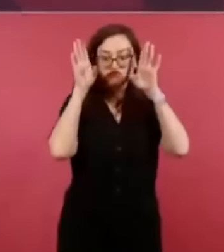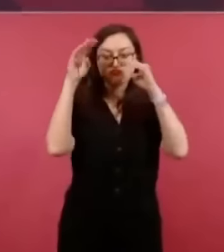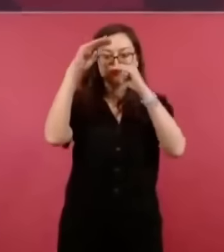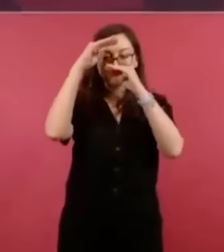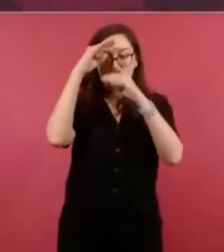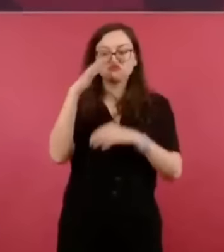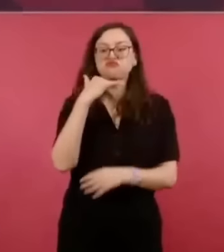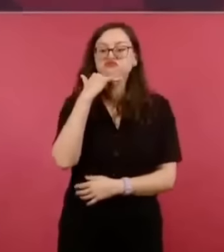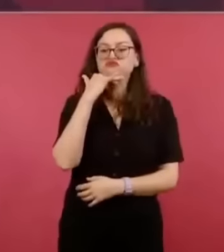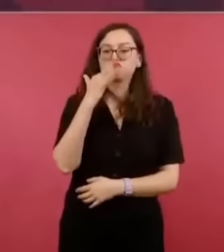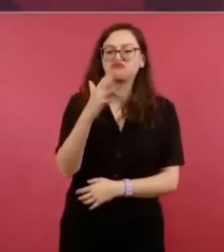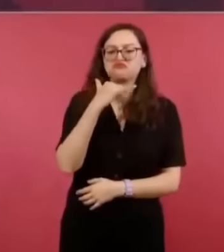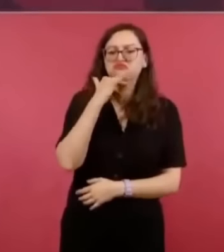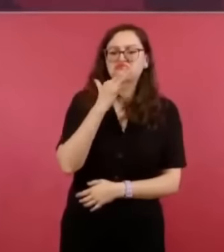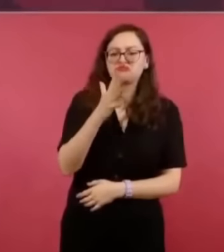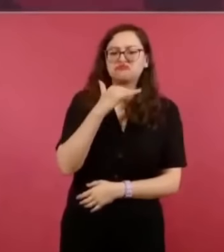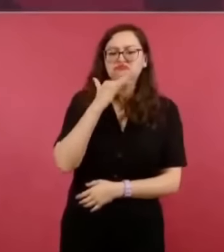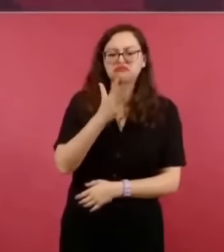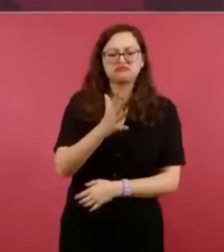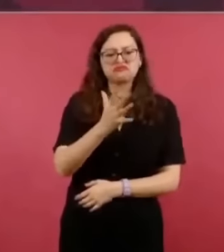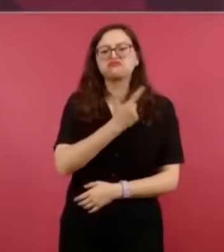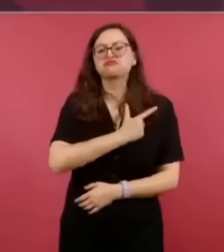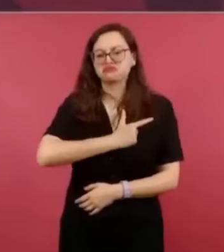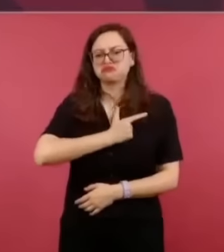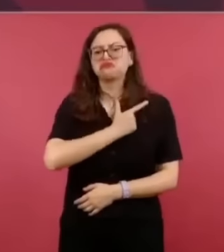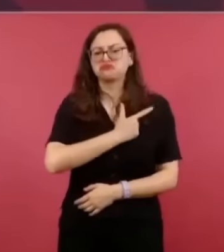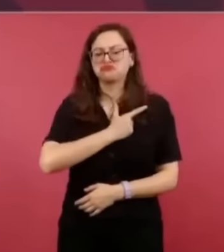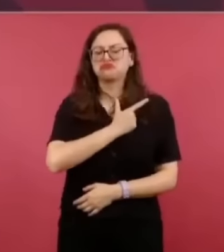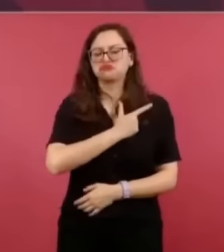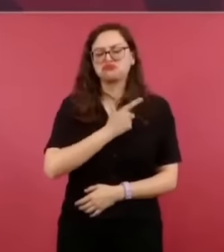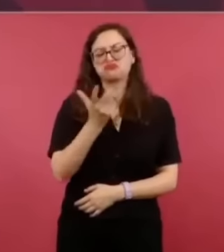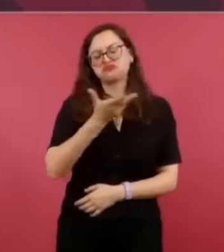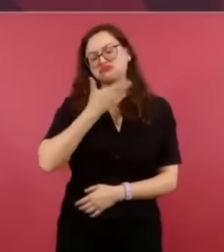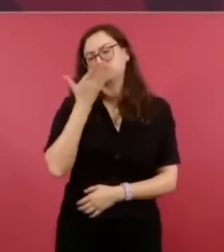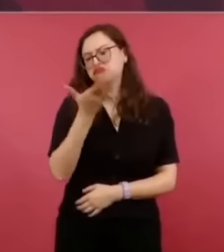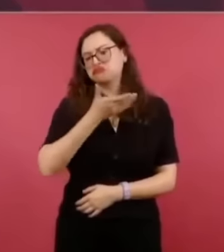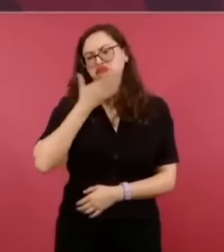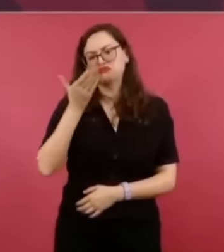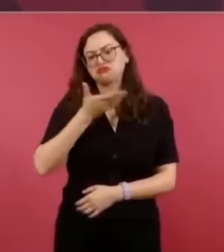de ellos,